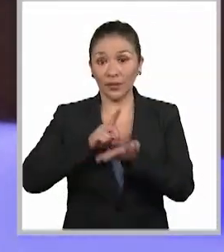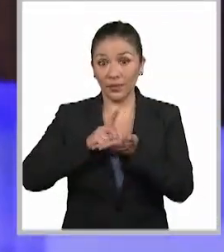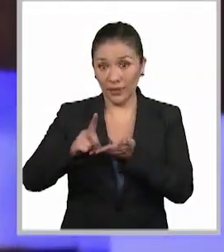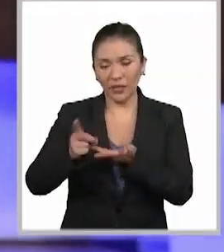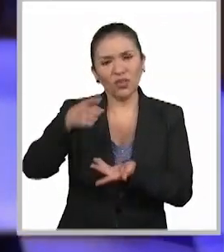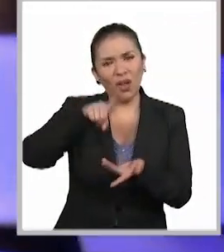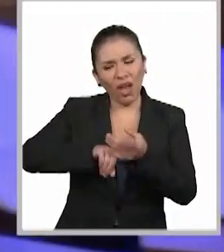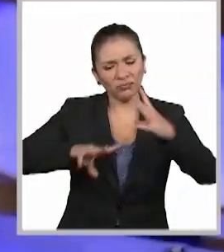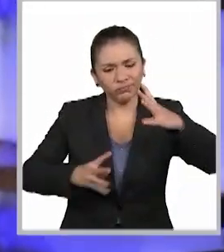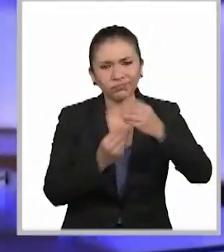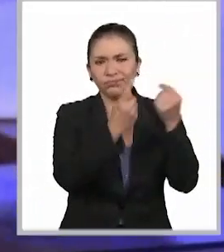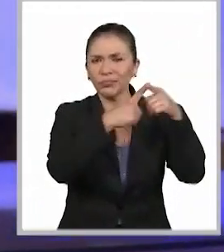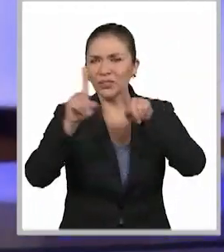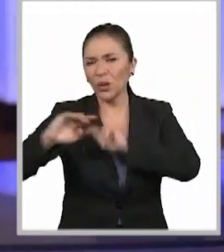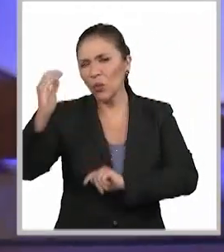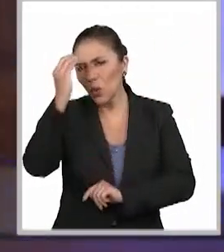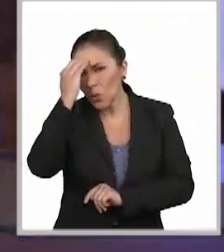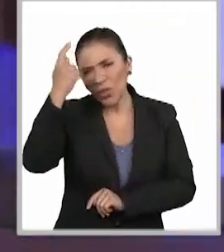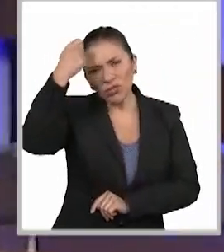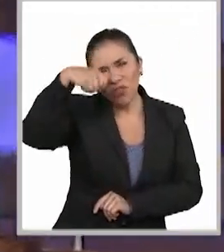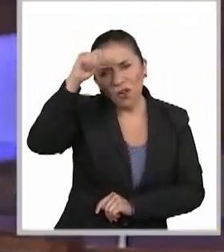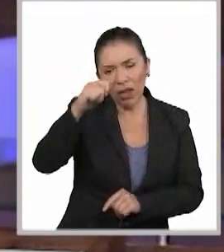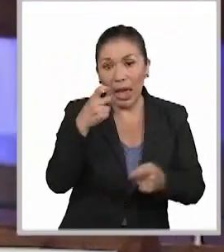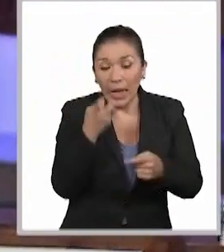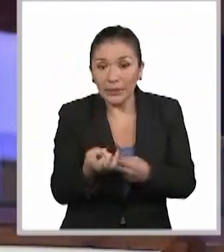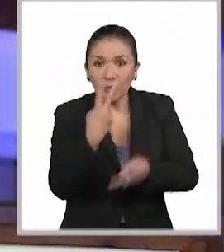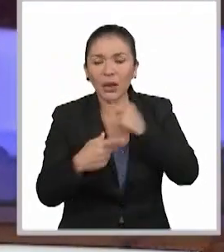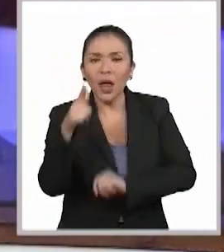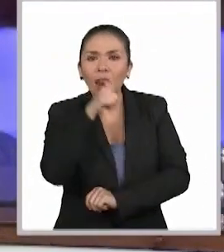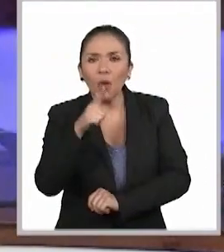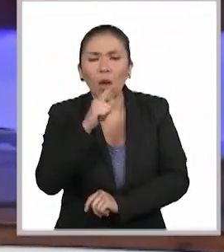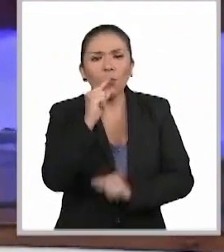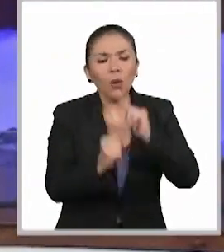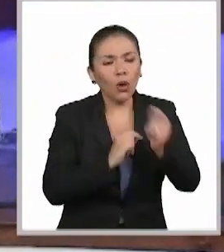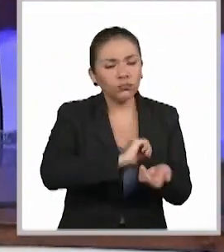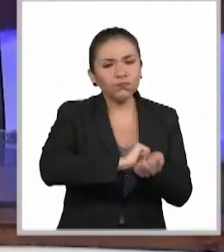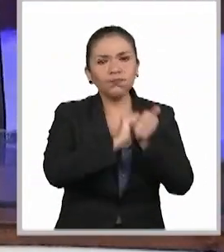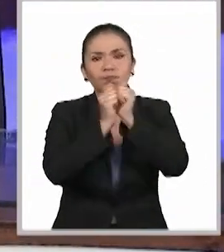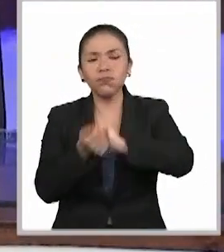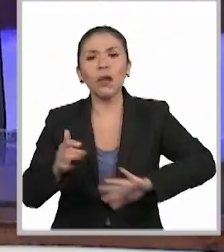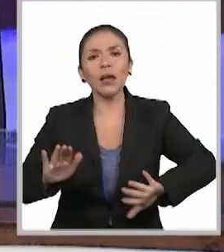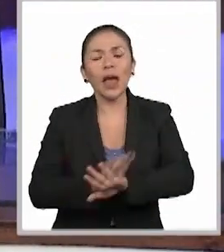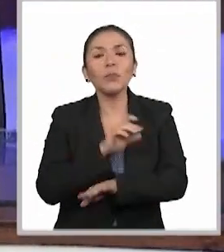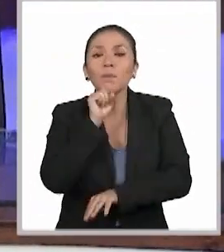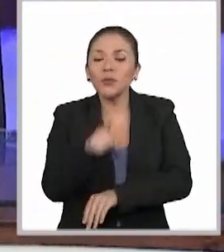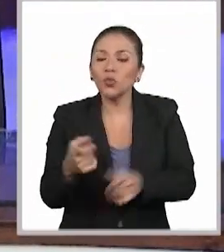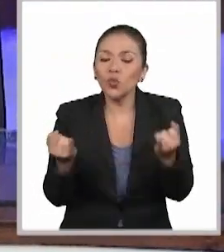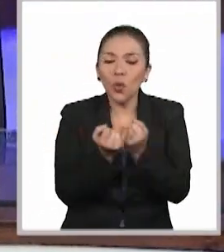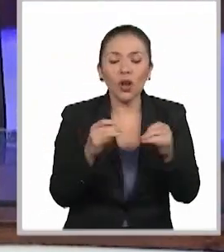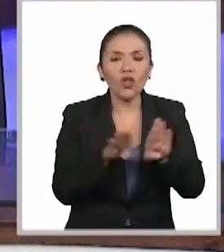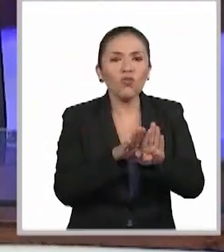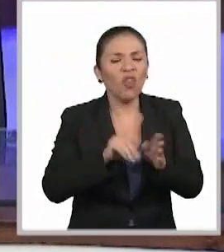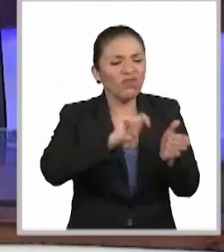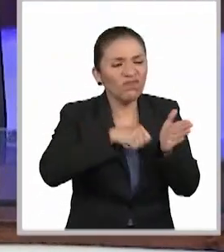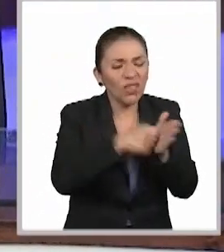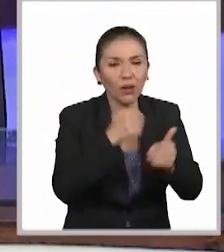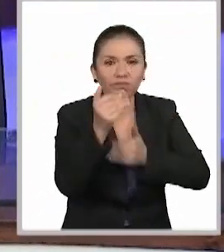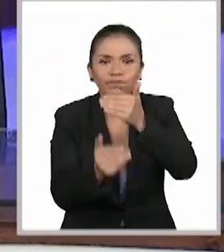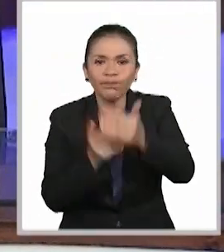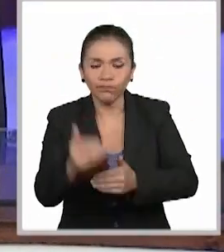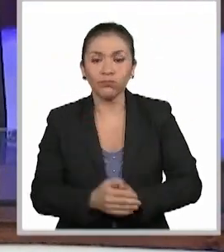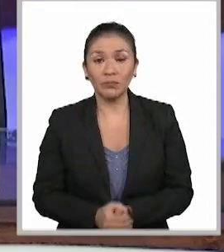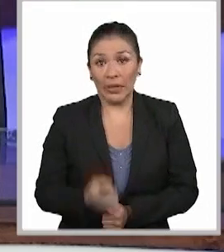El derecho como conjunto de conocimientos, metodologías y teorías a construir un lenguaje que va evolucionando en paralelo con su desarrollo técnico.